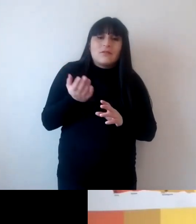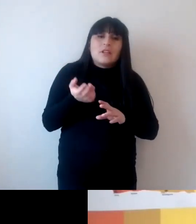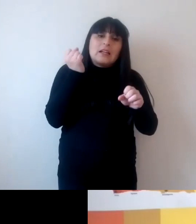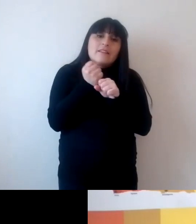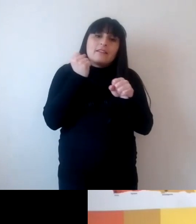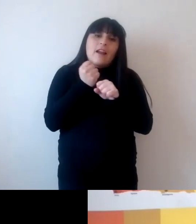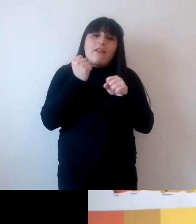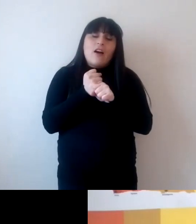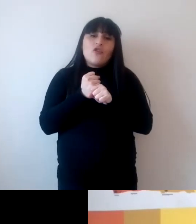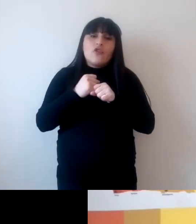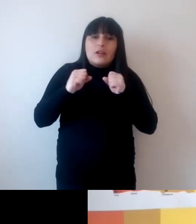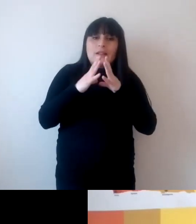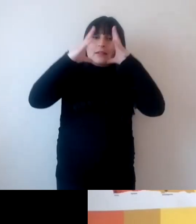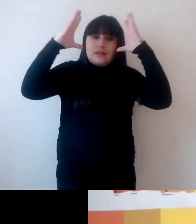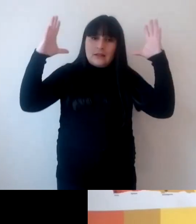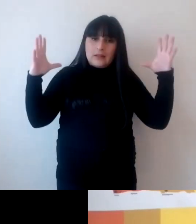crecimiento